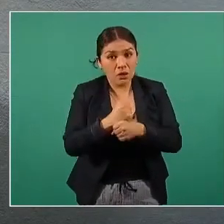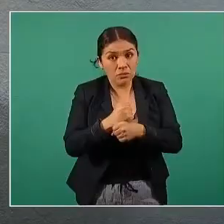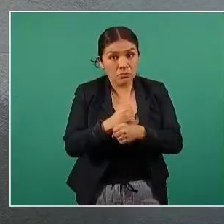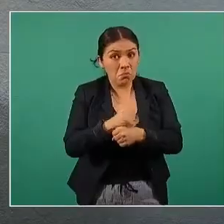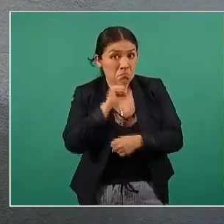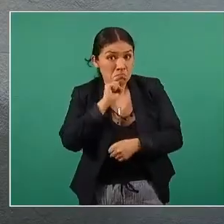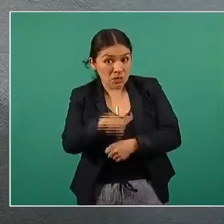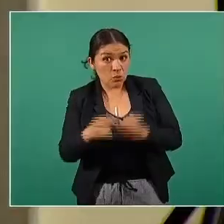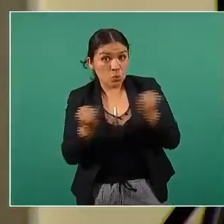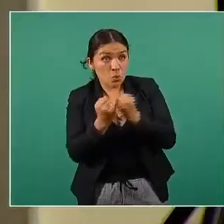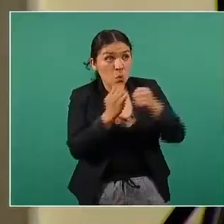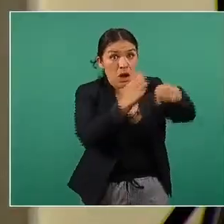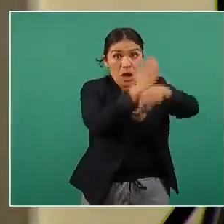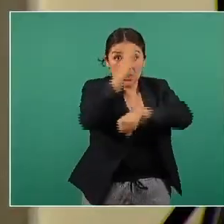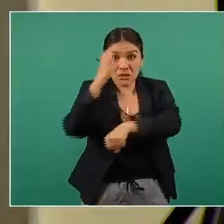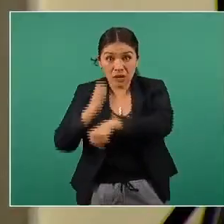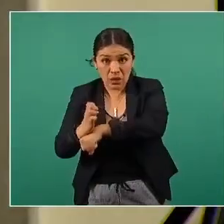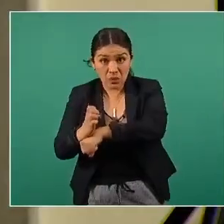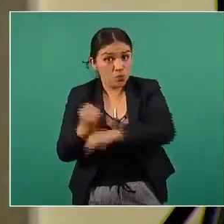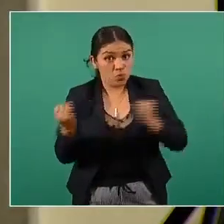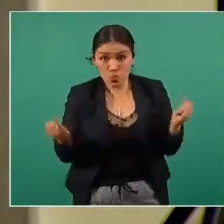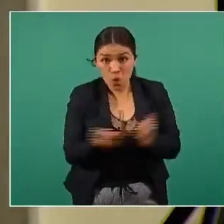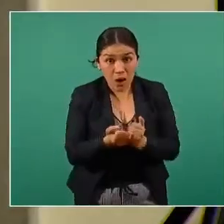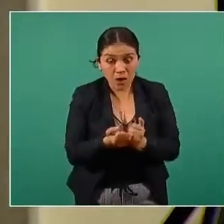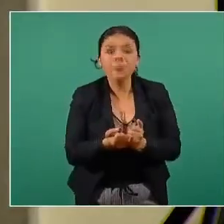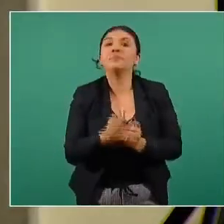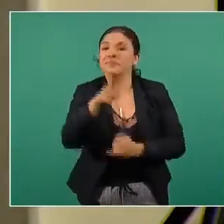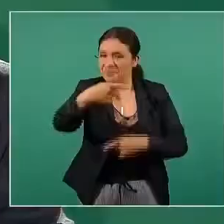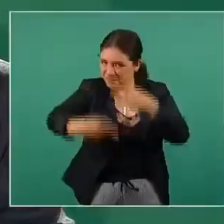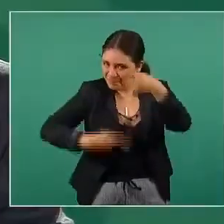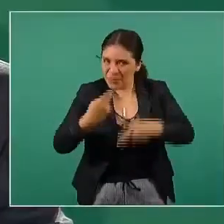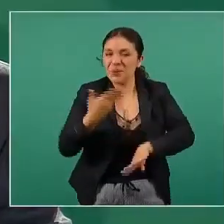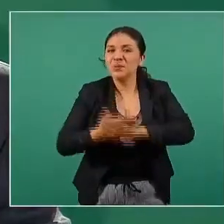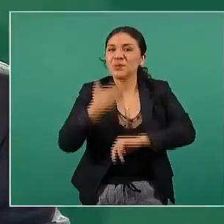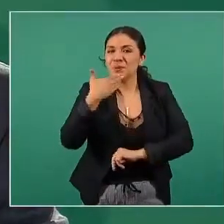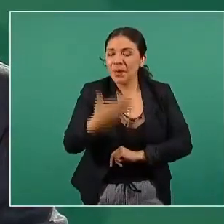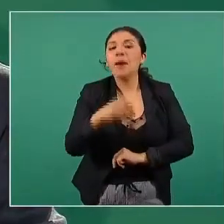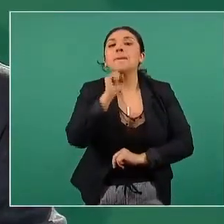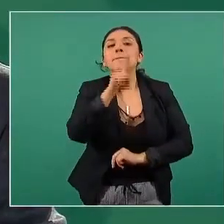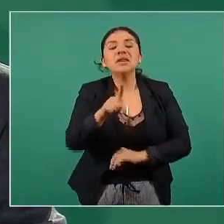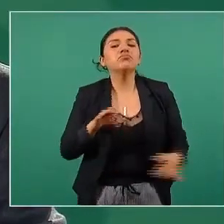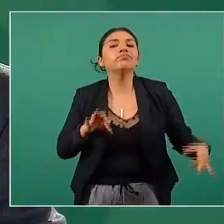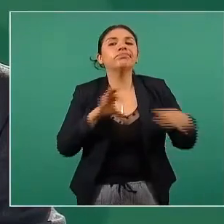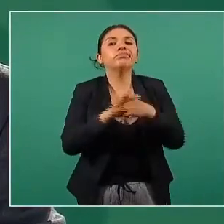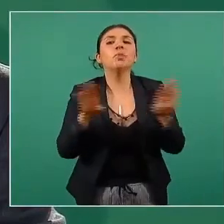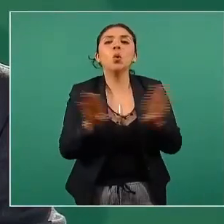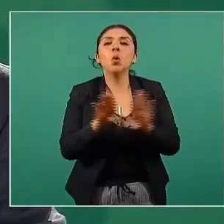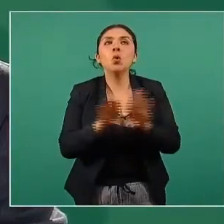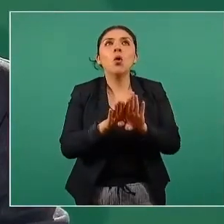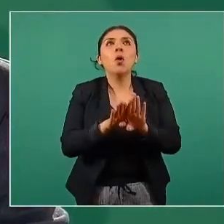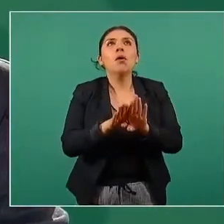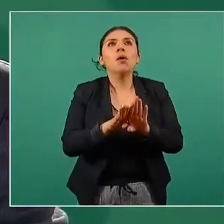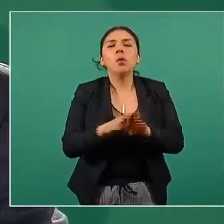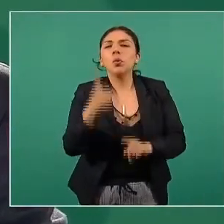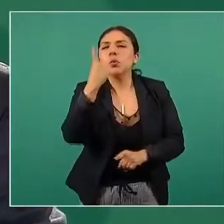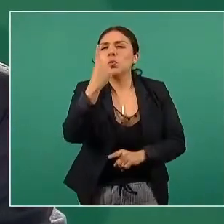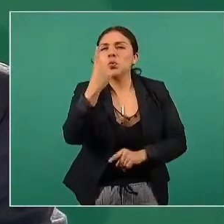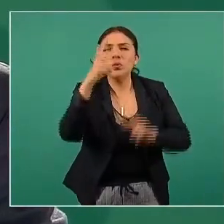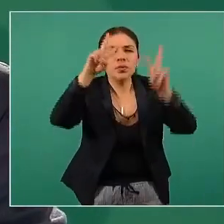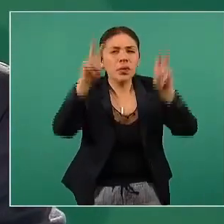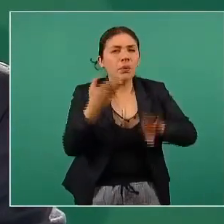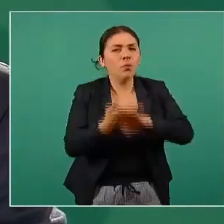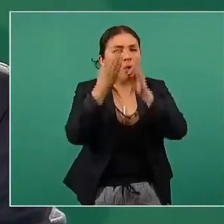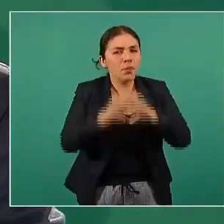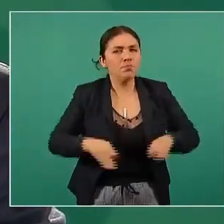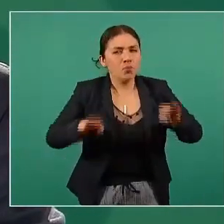ocurrir así o no es también una muy buena pregunta y está ligada a una elemento muy